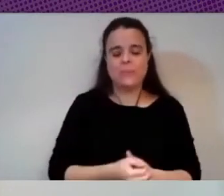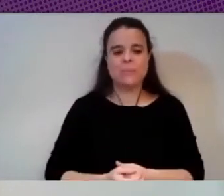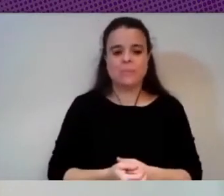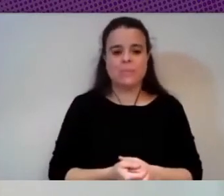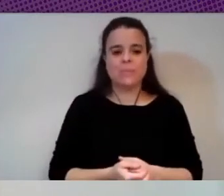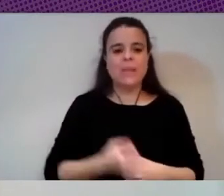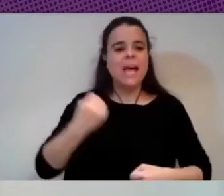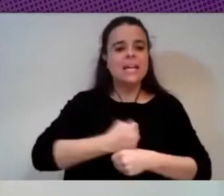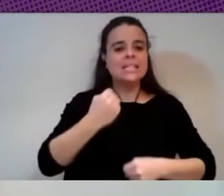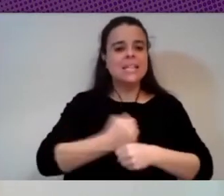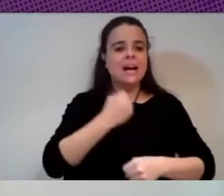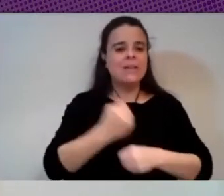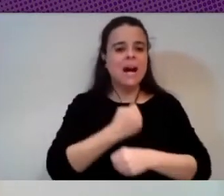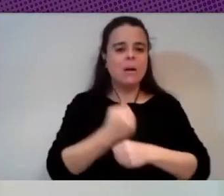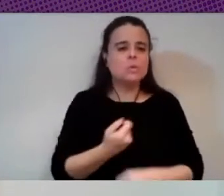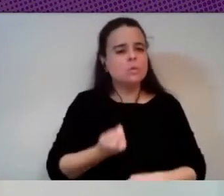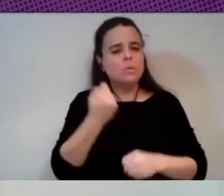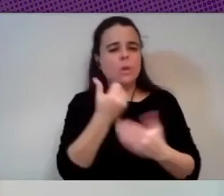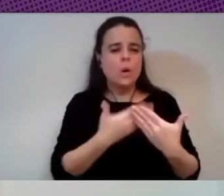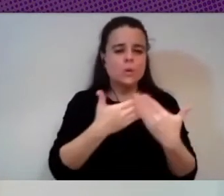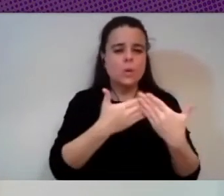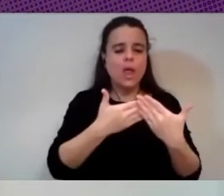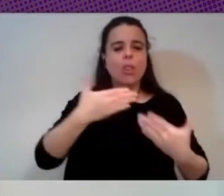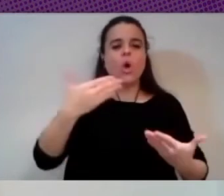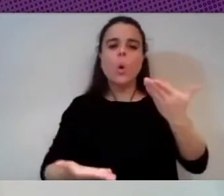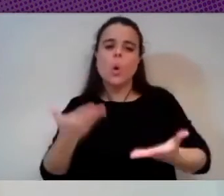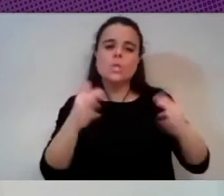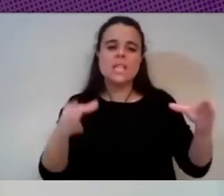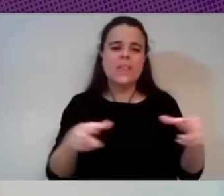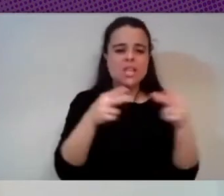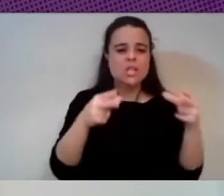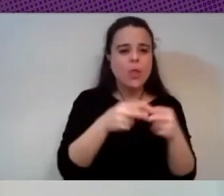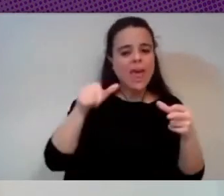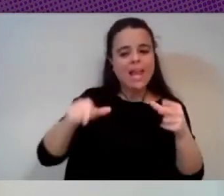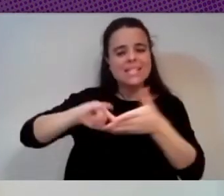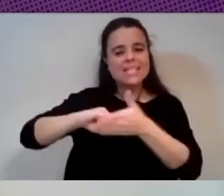trabajamos un poco estudiando cómo situar la justicia social en todos estos sistemas sociotécnicos